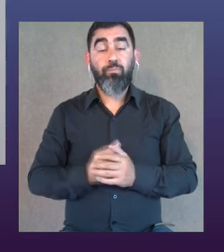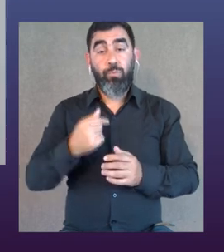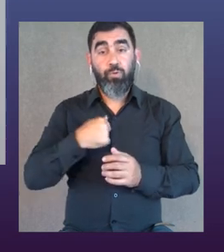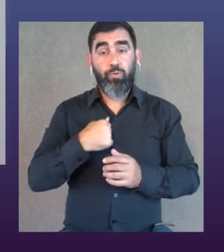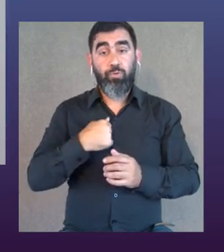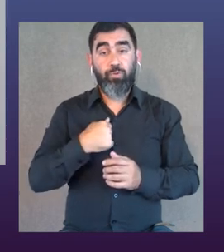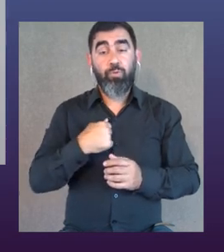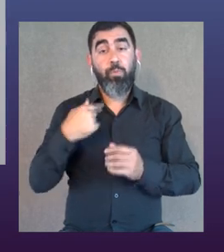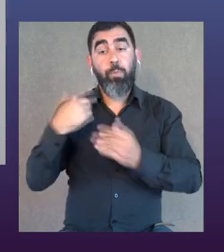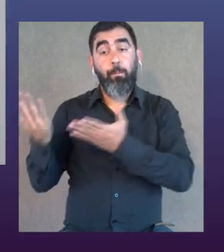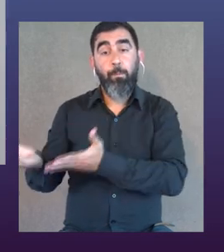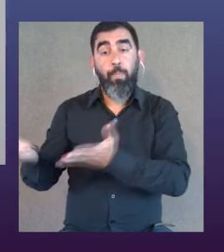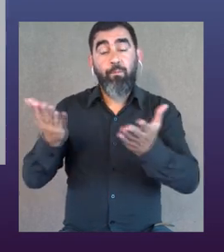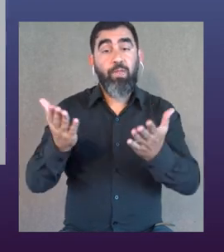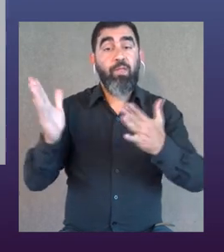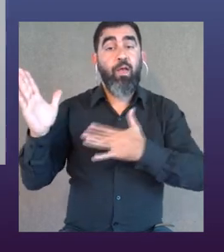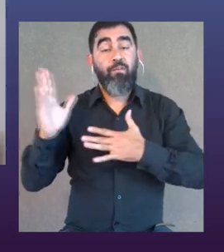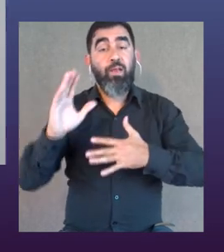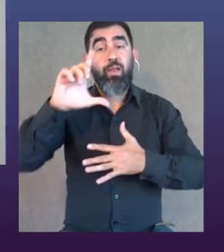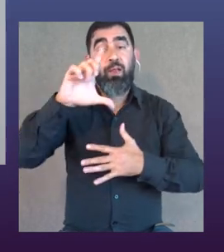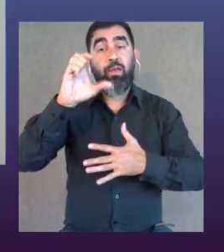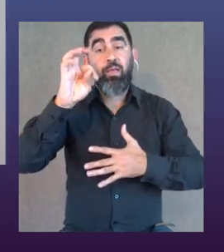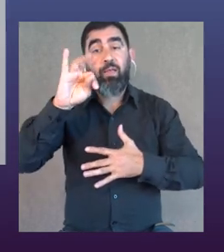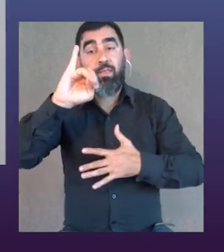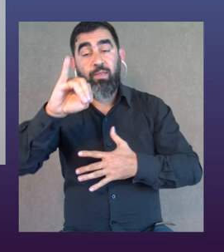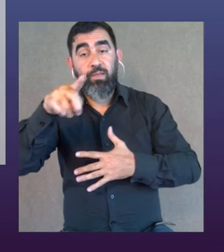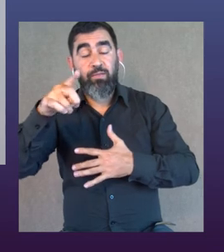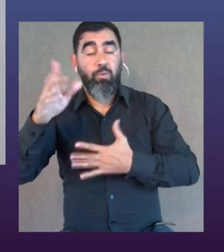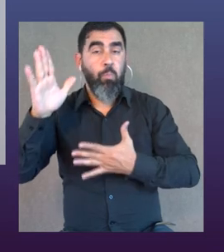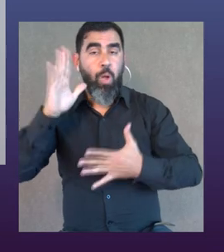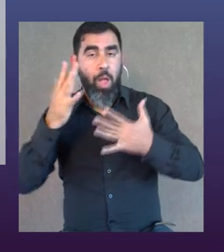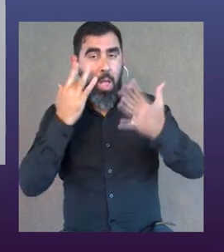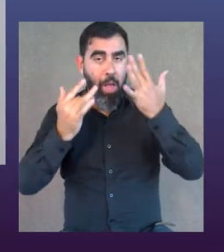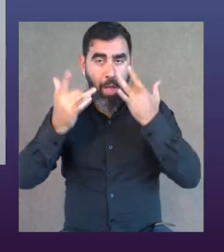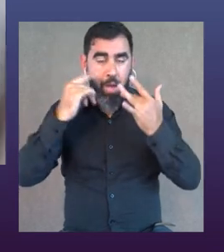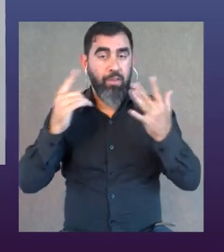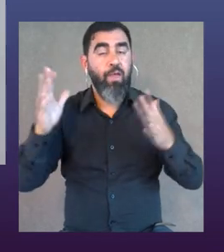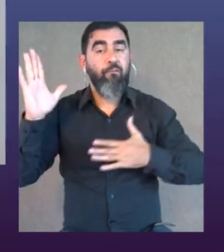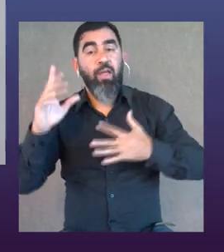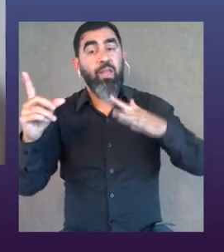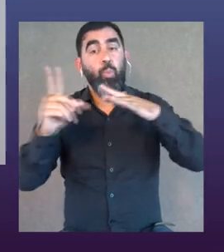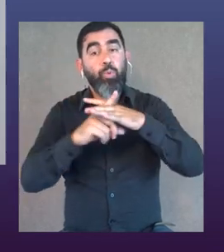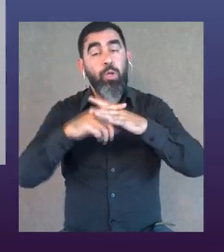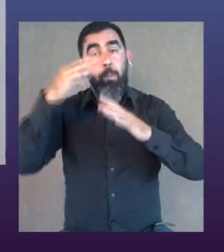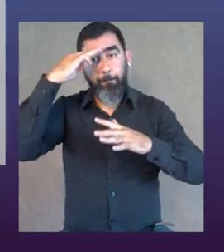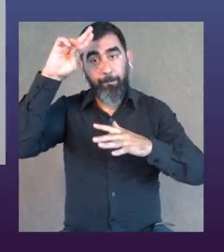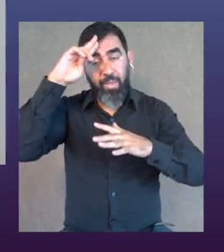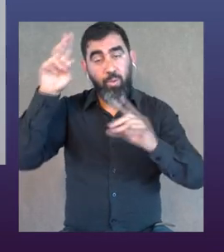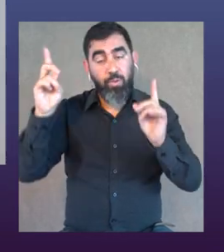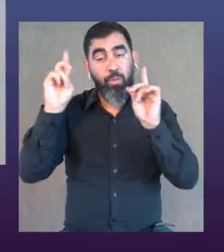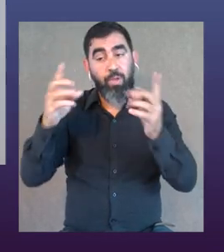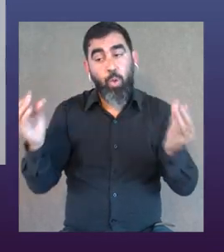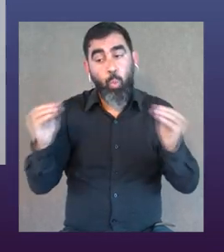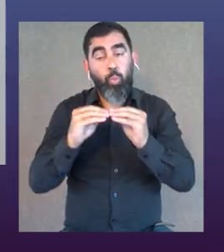Bueno, me invitó a bailar a Lito Lessi que es el creador de Danza Bilti a una obra de danza inclusiva en México